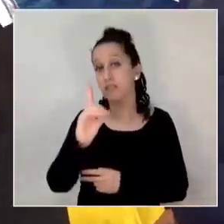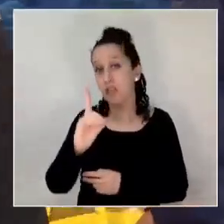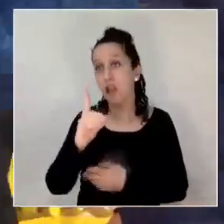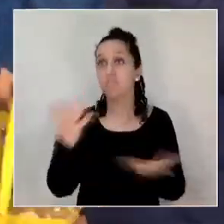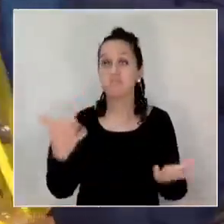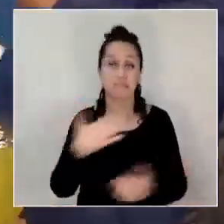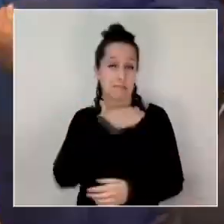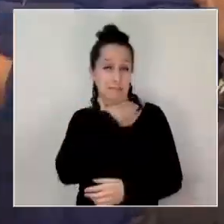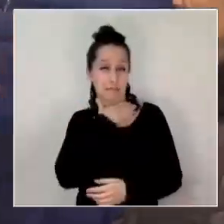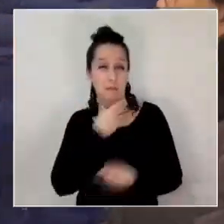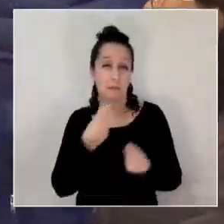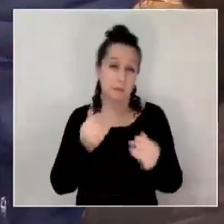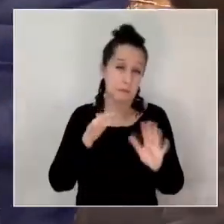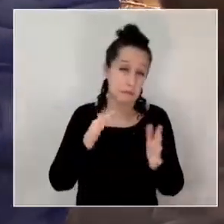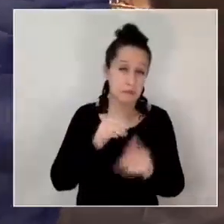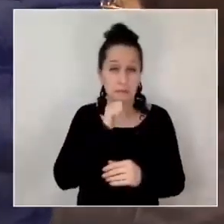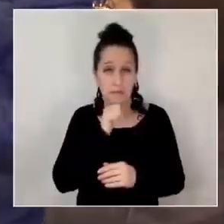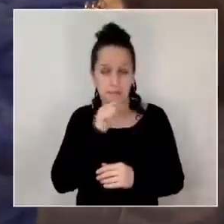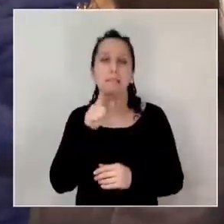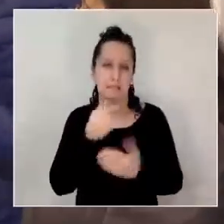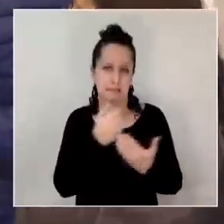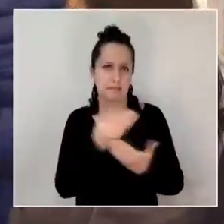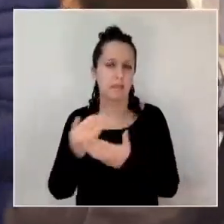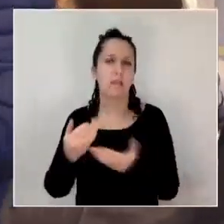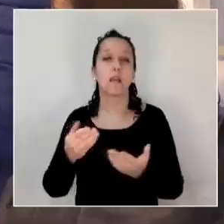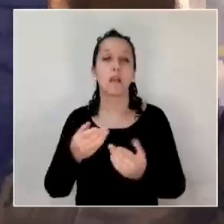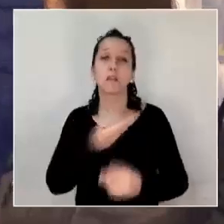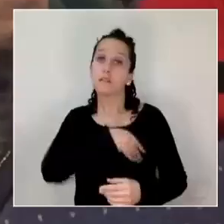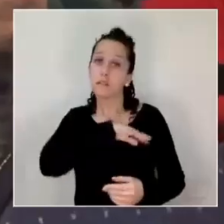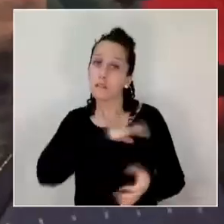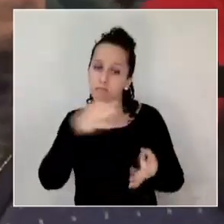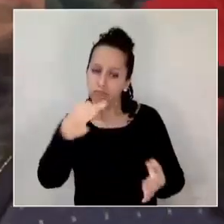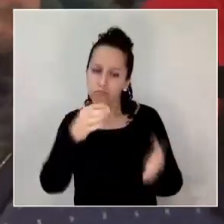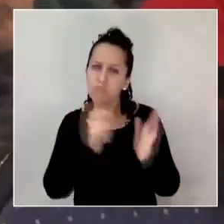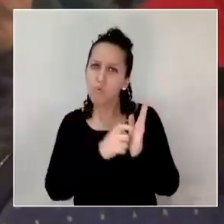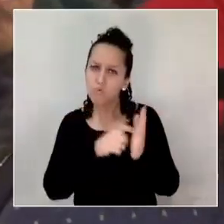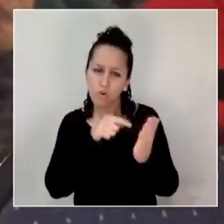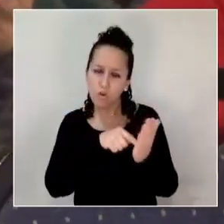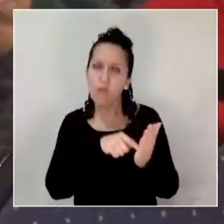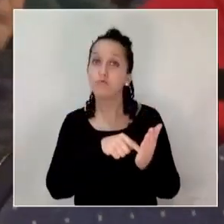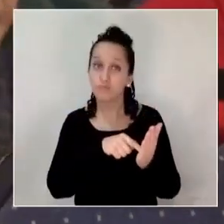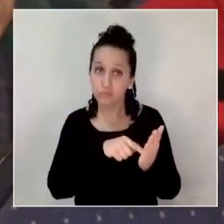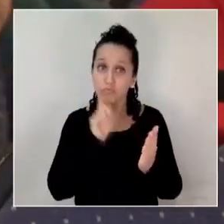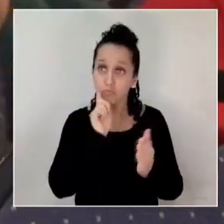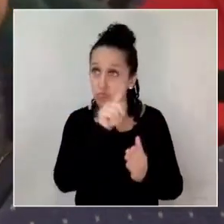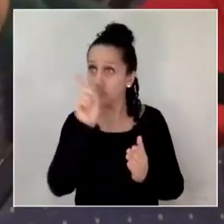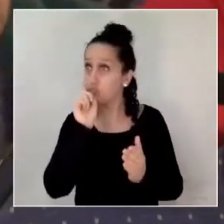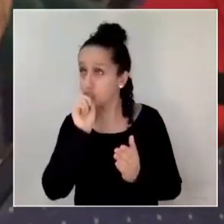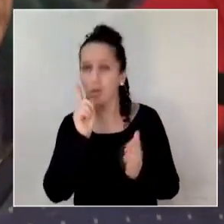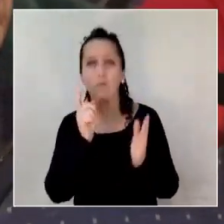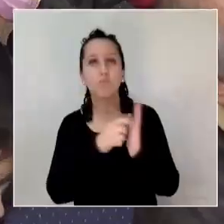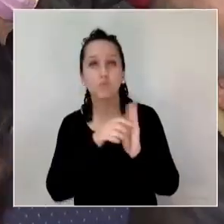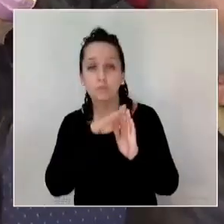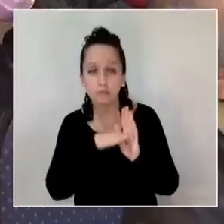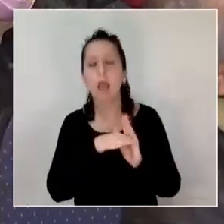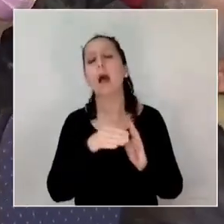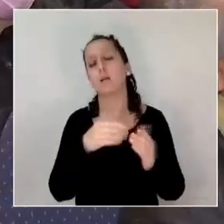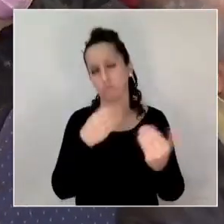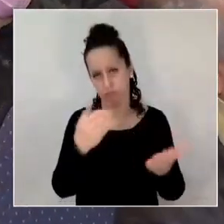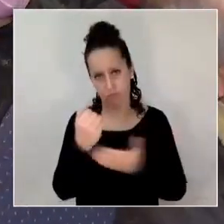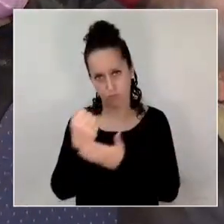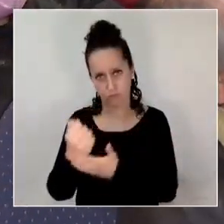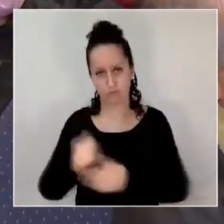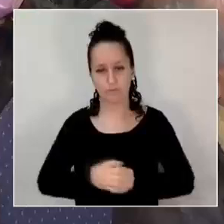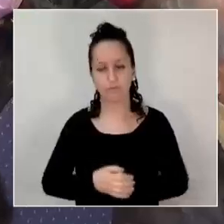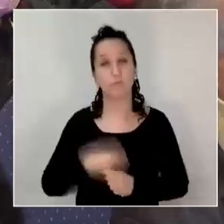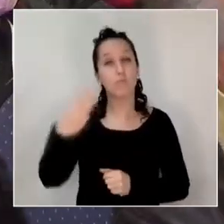recursos de la comuna, con acreditación social que cuenta con el registro social de hogares, y con todo además con una inversión municipal